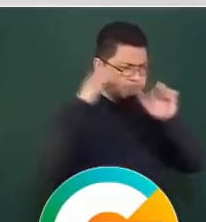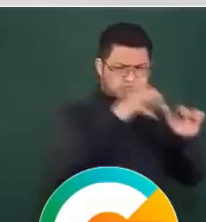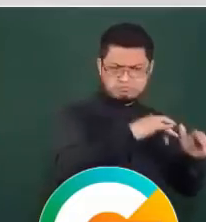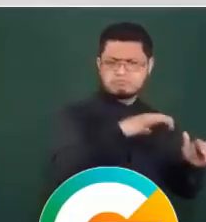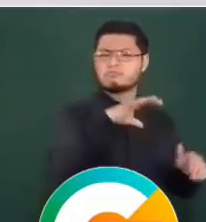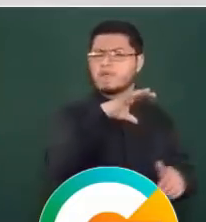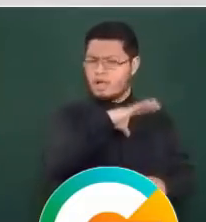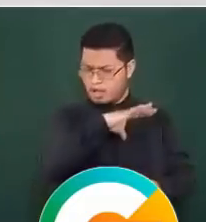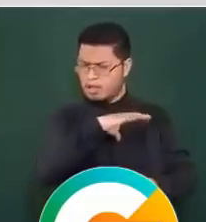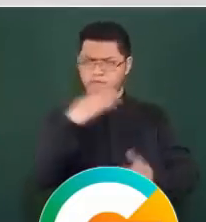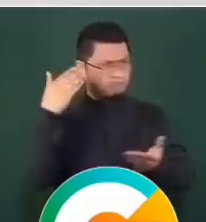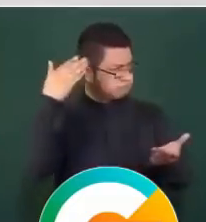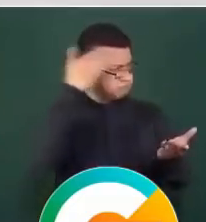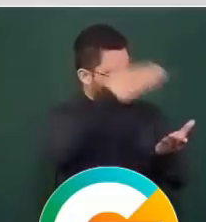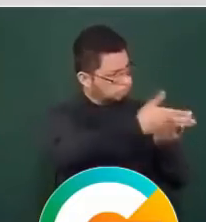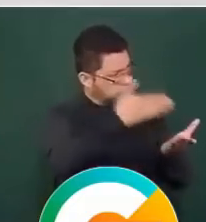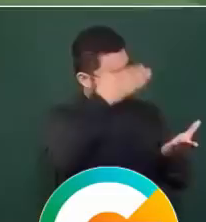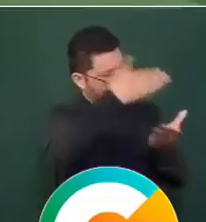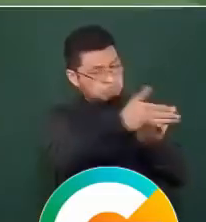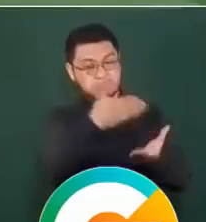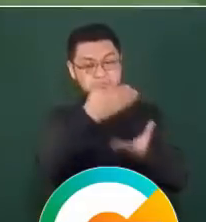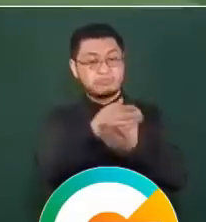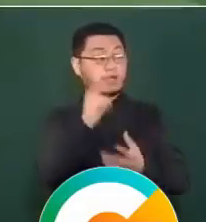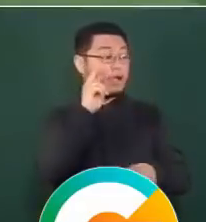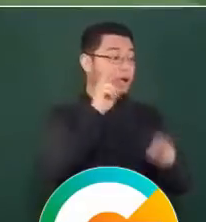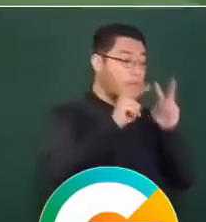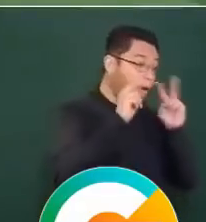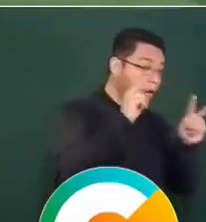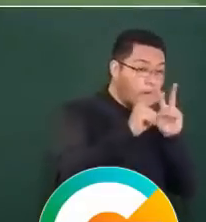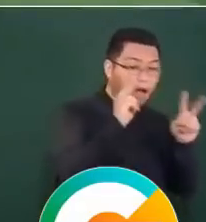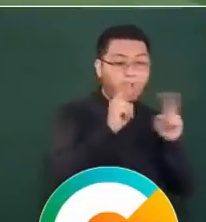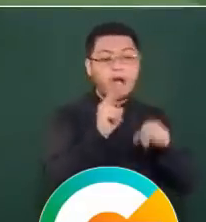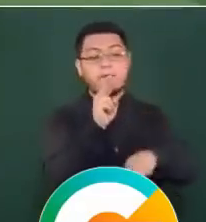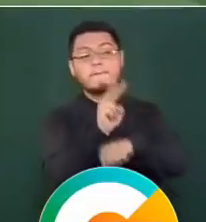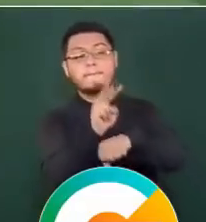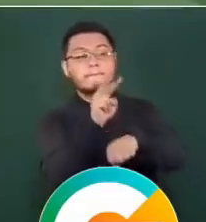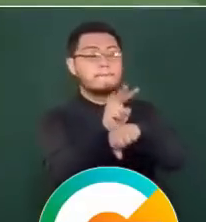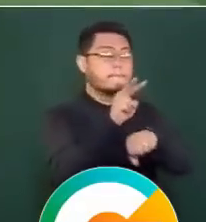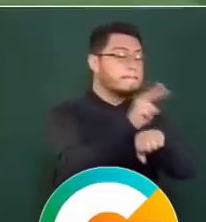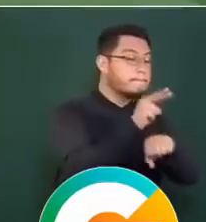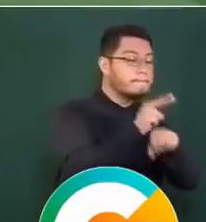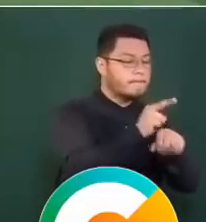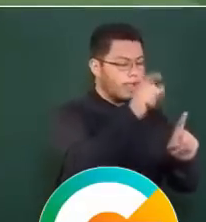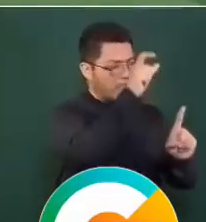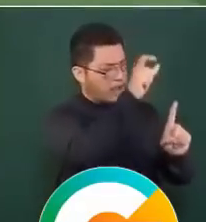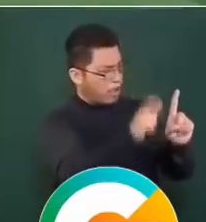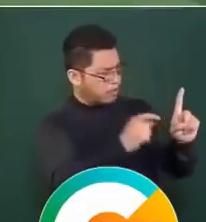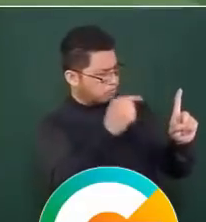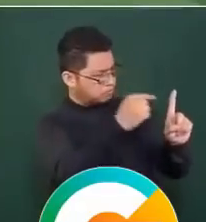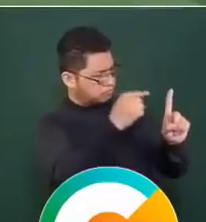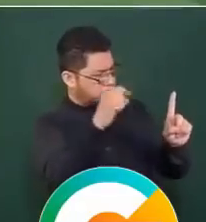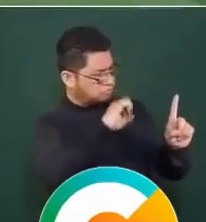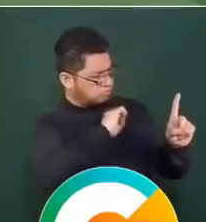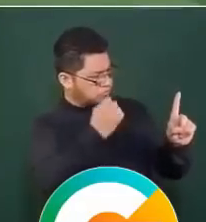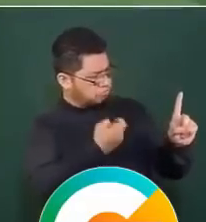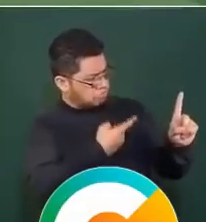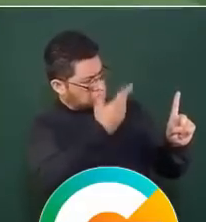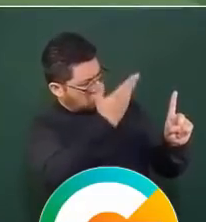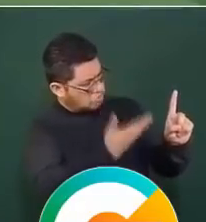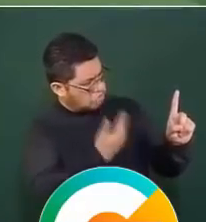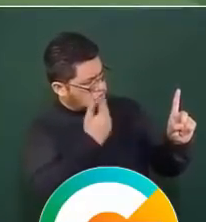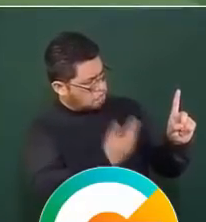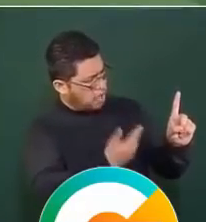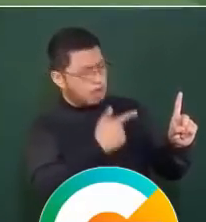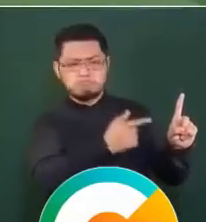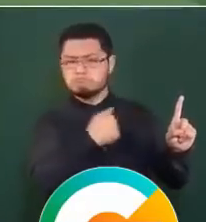esta Comisión que supervisan y vigilan cuál es el estado de salud del señor Aburto.